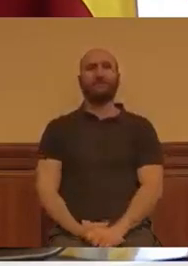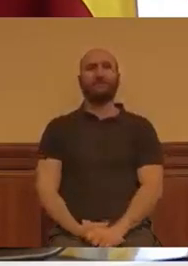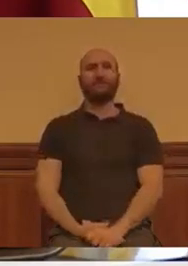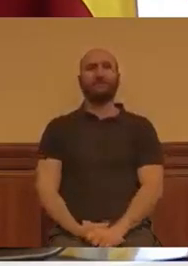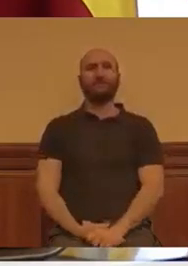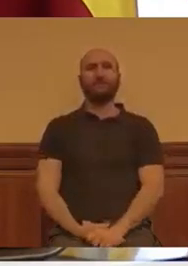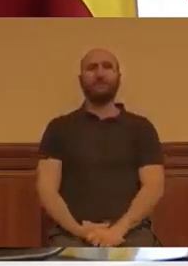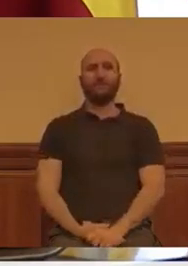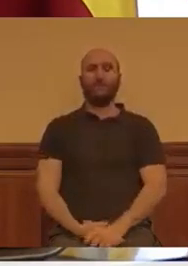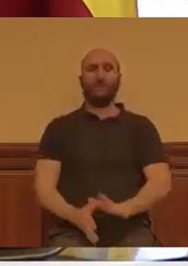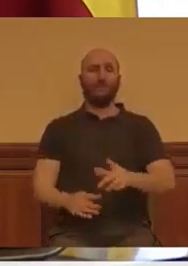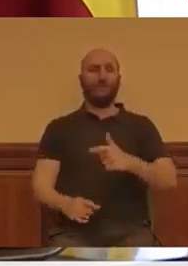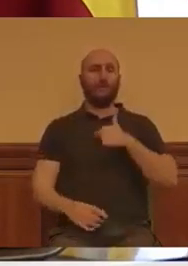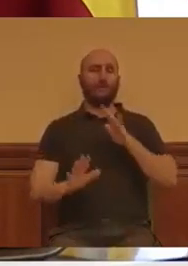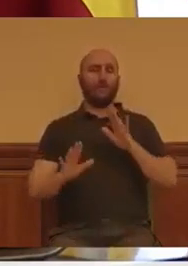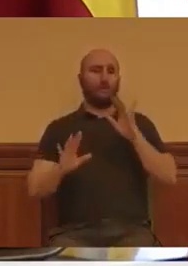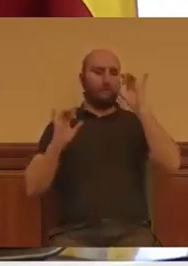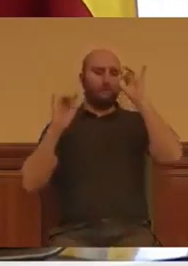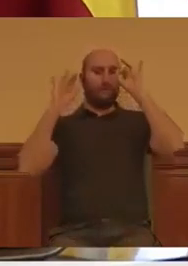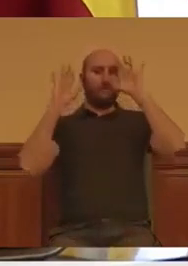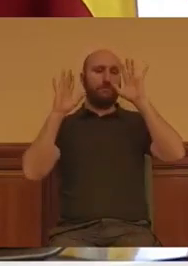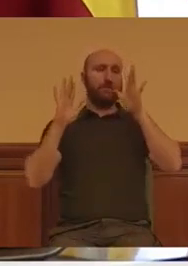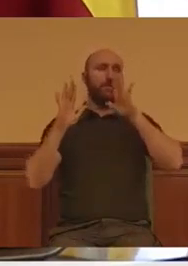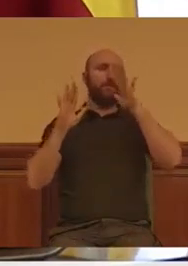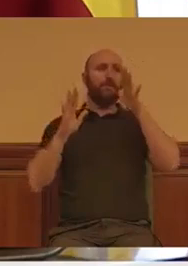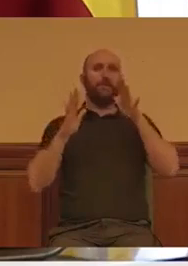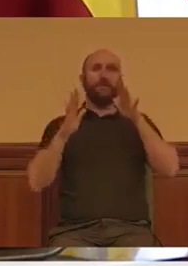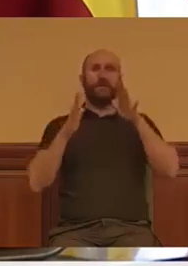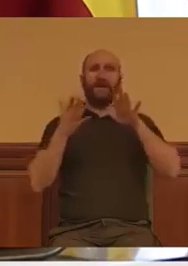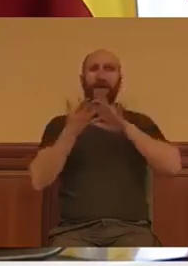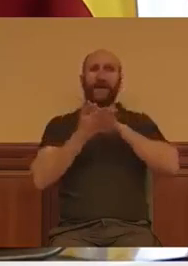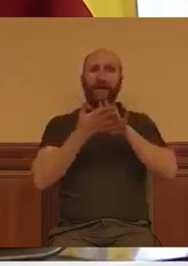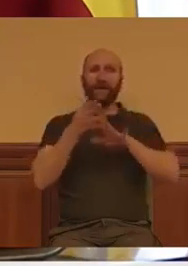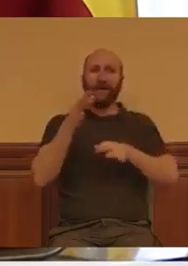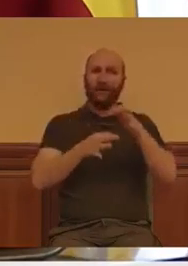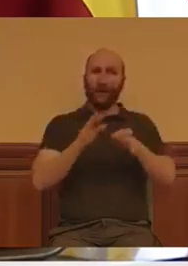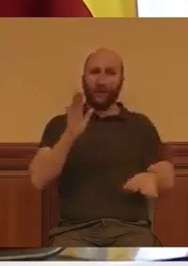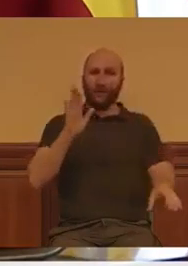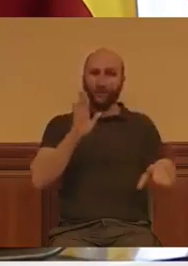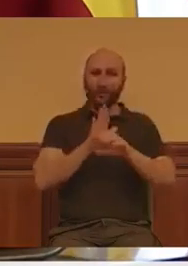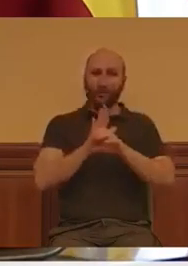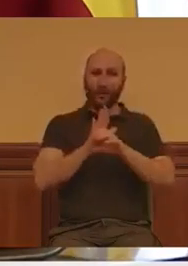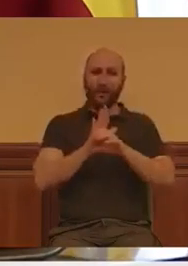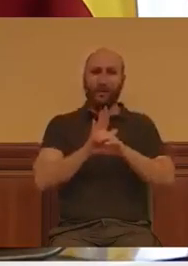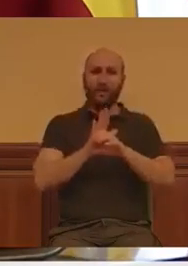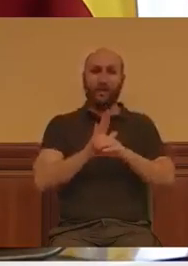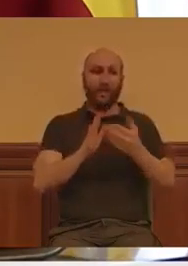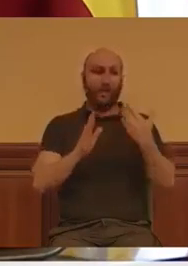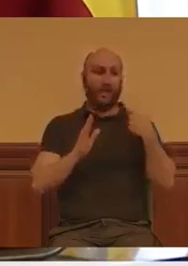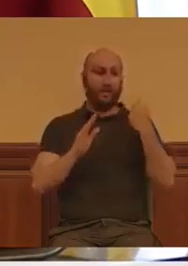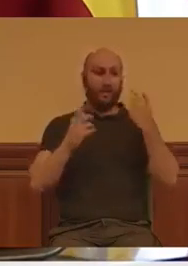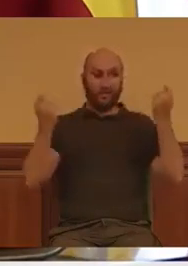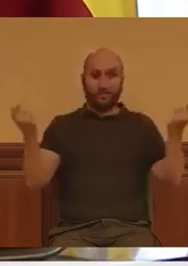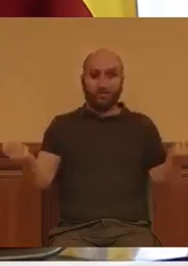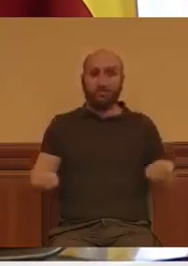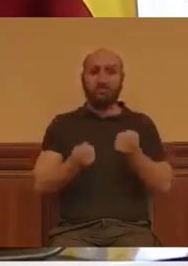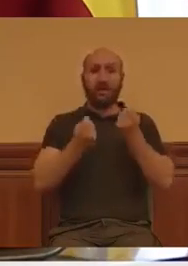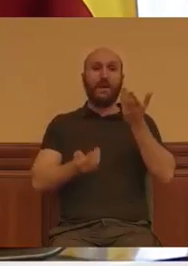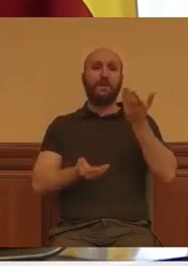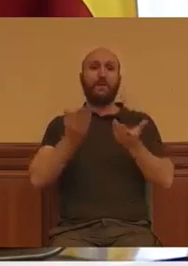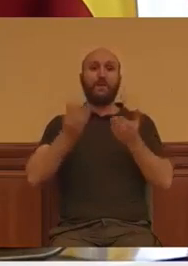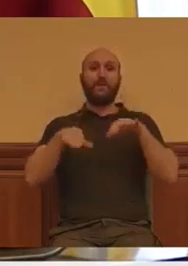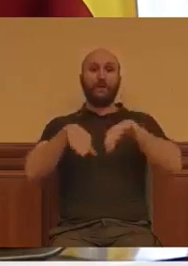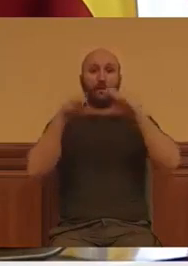ojiplático atreviéndose a hablar del Tribunal Constitucional, que acaba de publicar la valoración global del